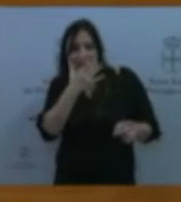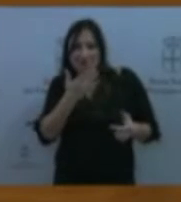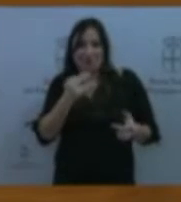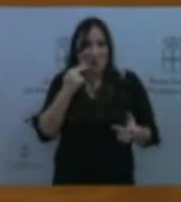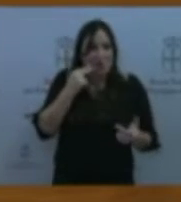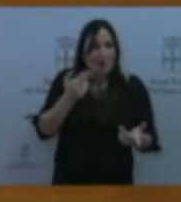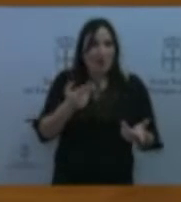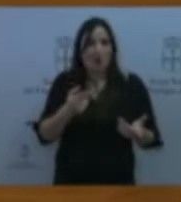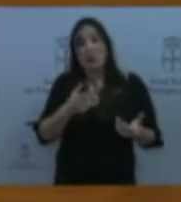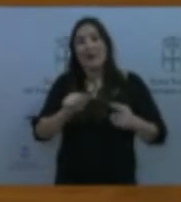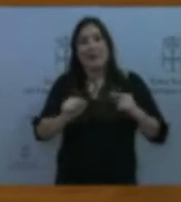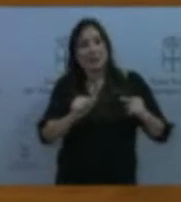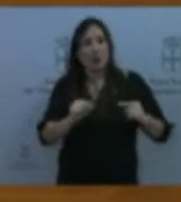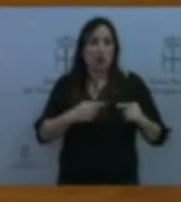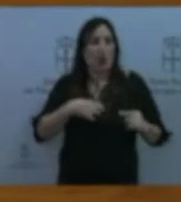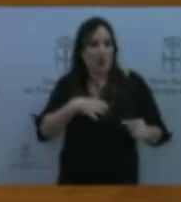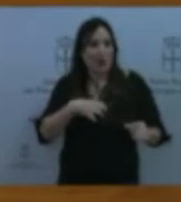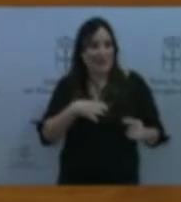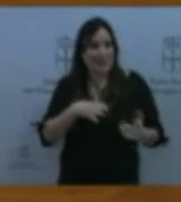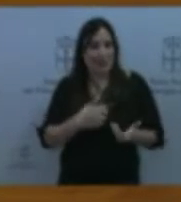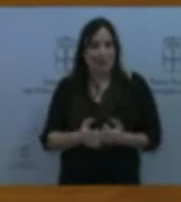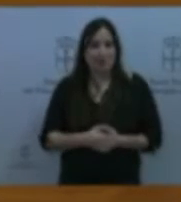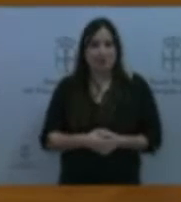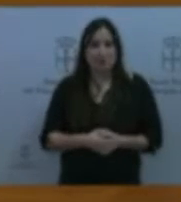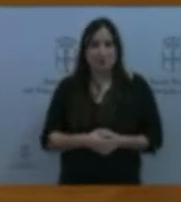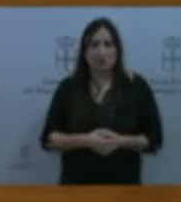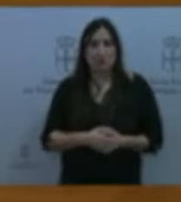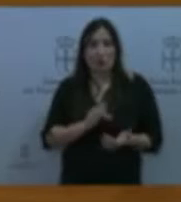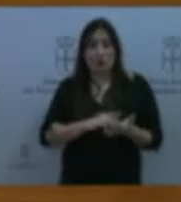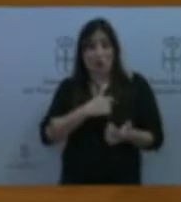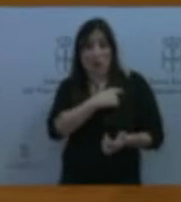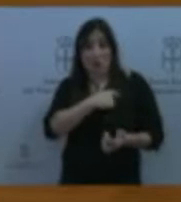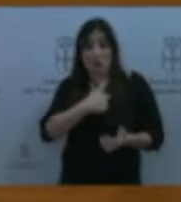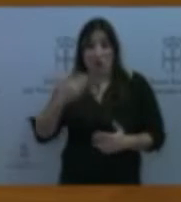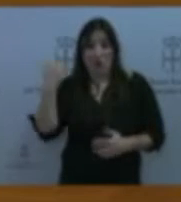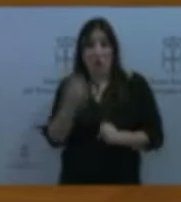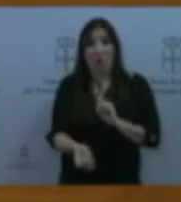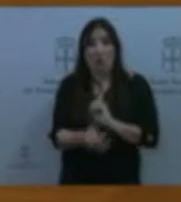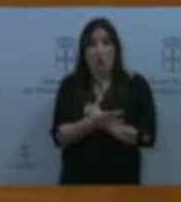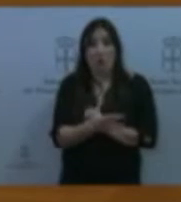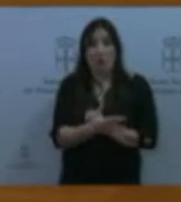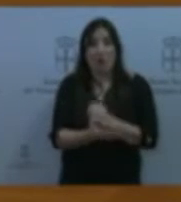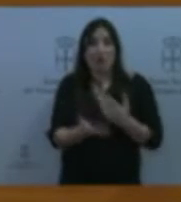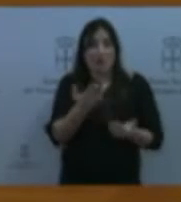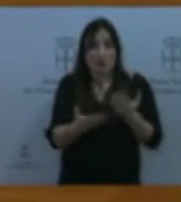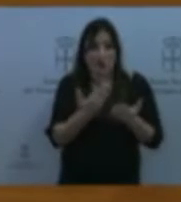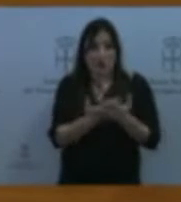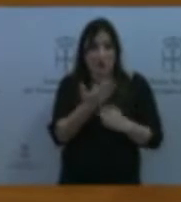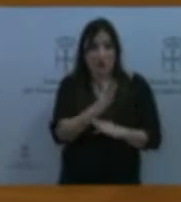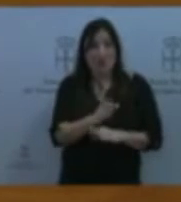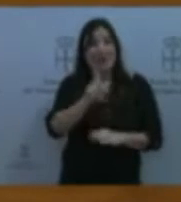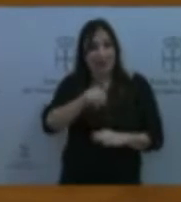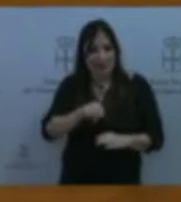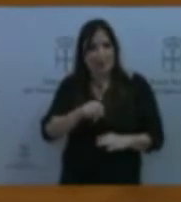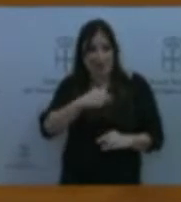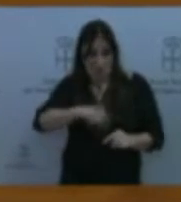la comisión que se había creado después de la toma en consideración que había traído también, además, aquí este grupo. Pero, además, hay que decir